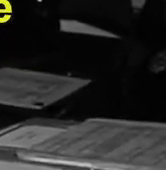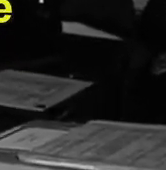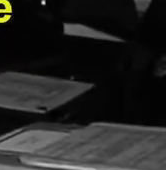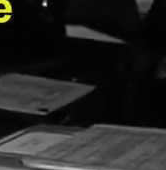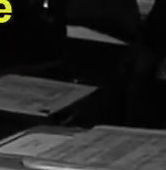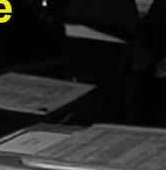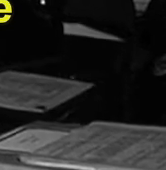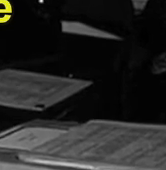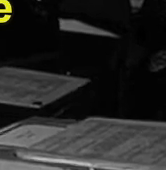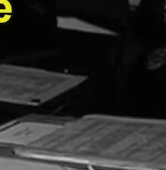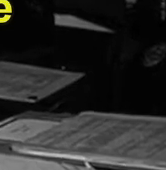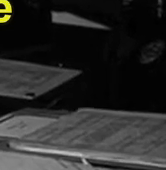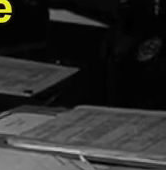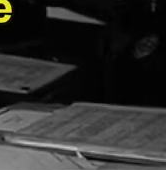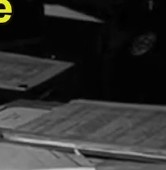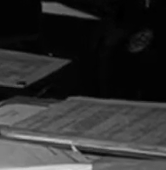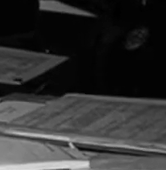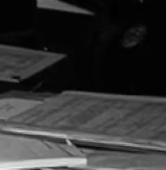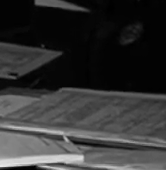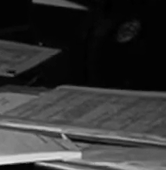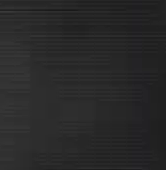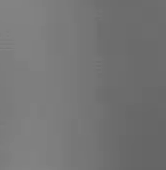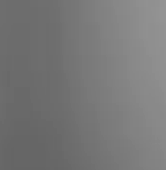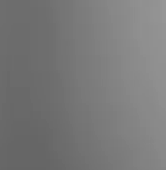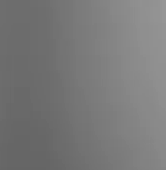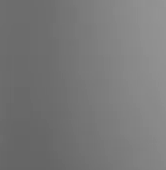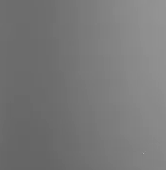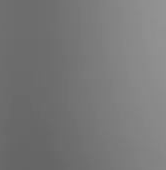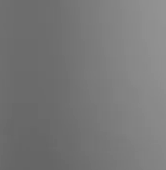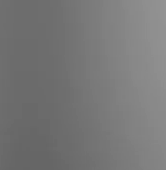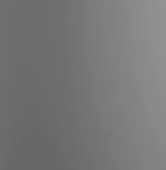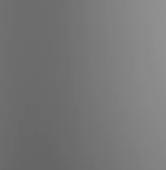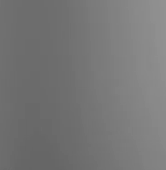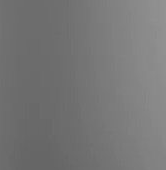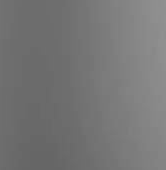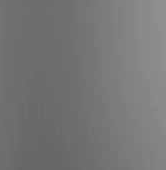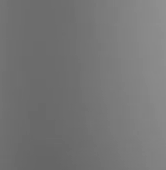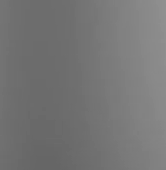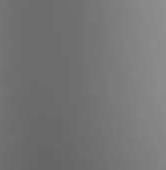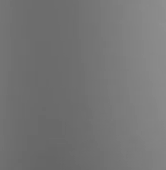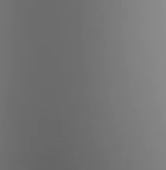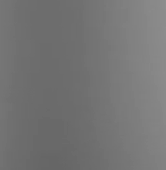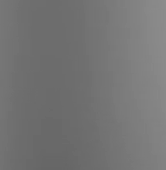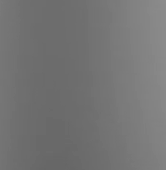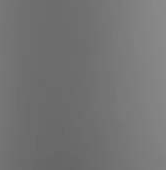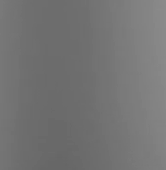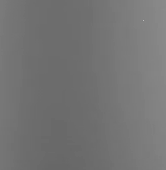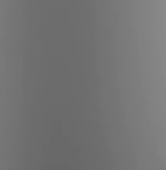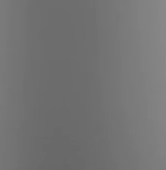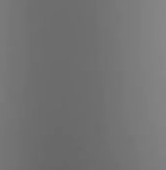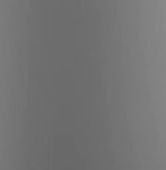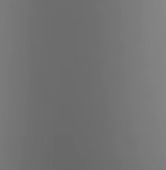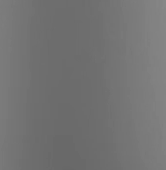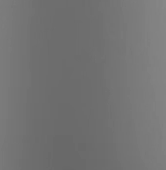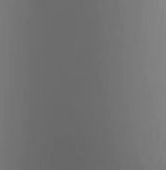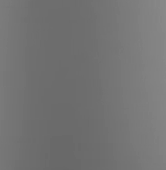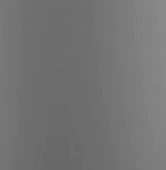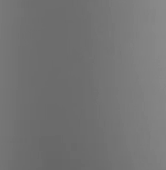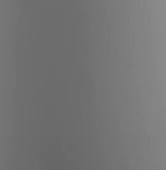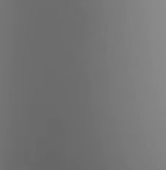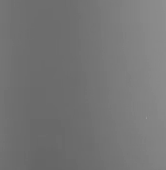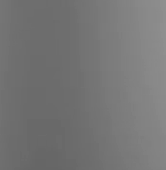laboró dos años como corresponsal. En 1939, el almirante John Henry Goodfrey,